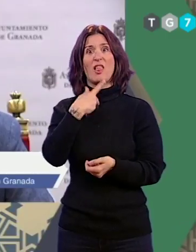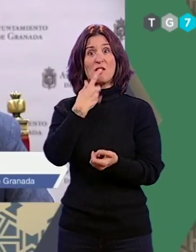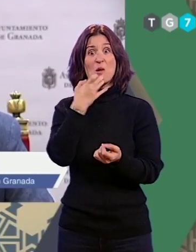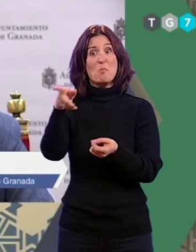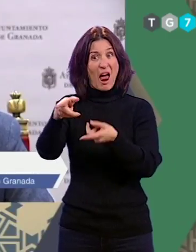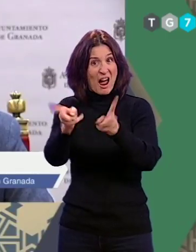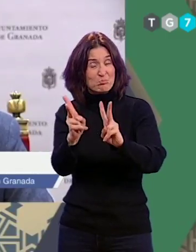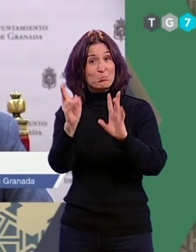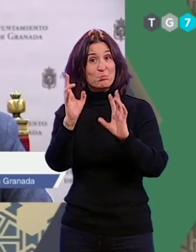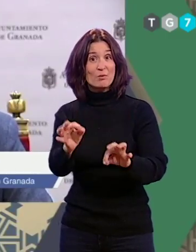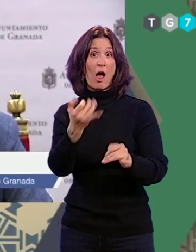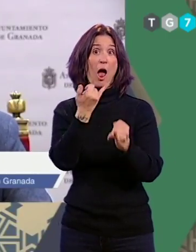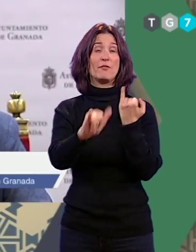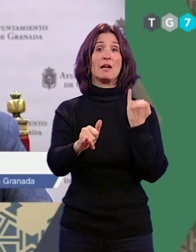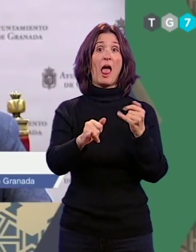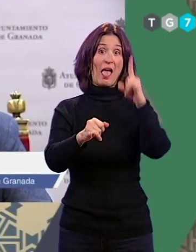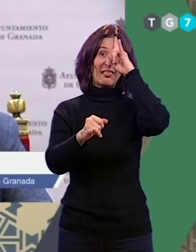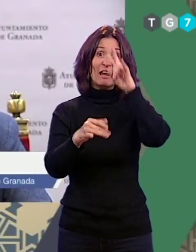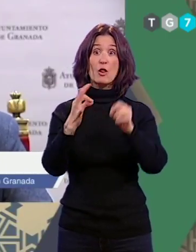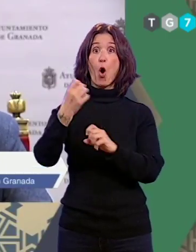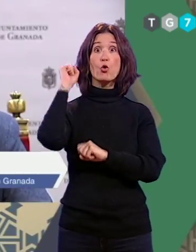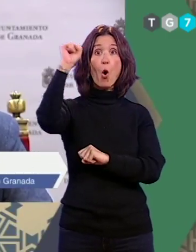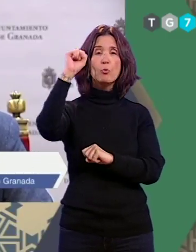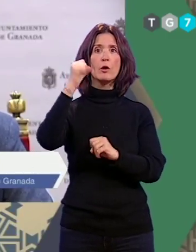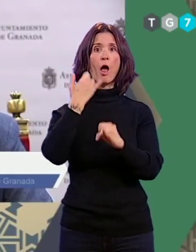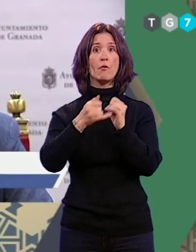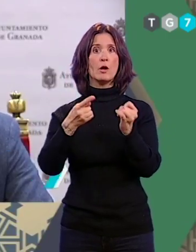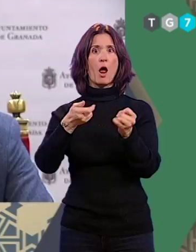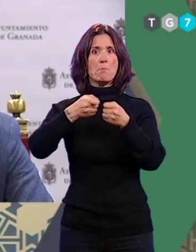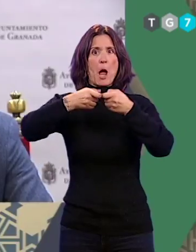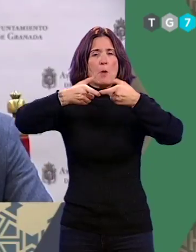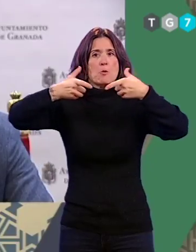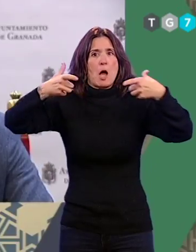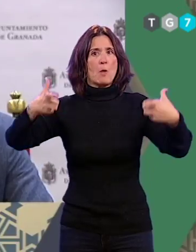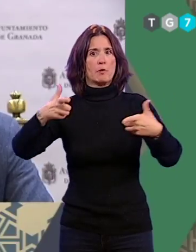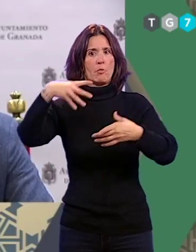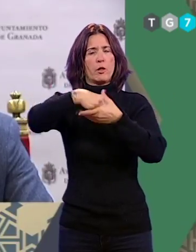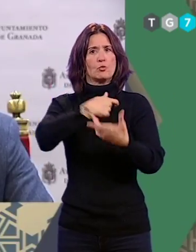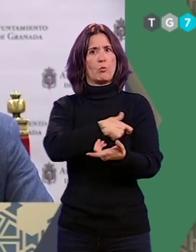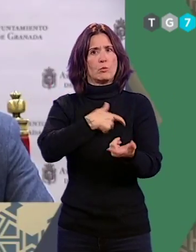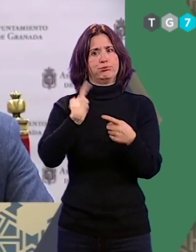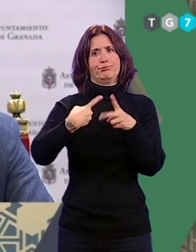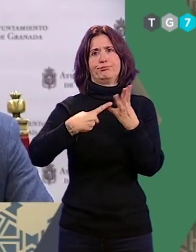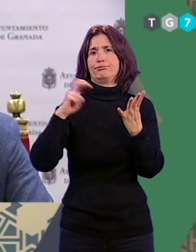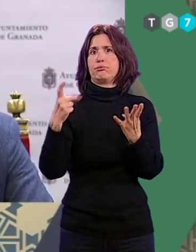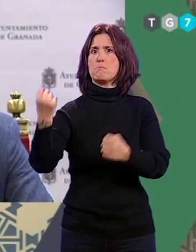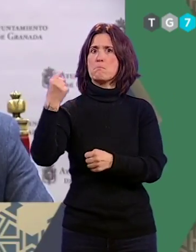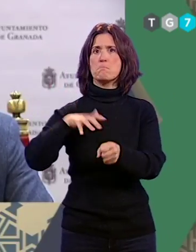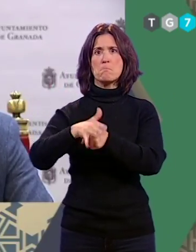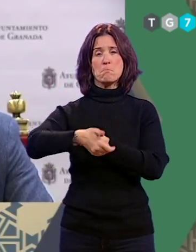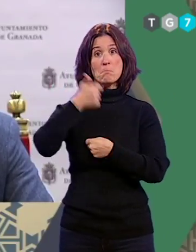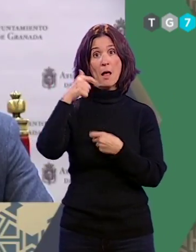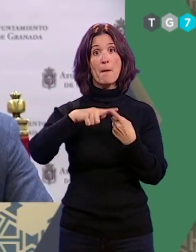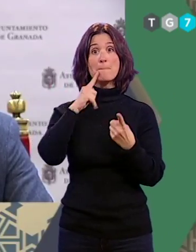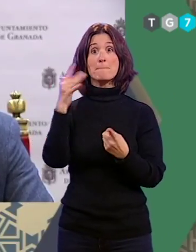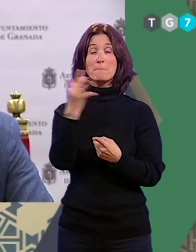o los comunistas impongan su ideología y su criterio en diferentes comisiones. Si esto además le unimos